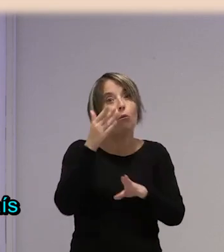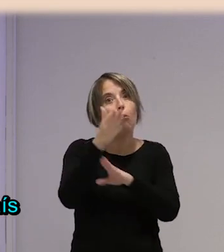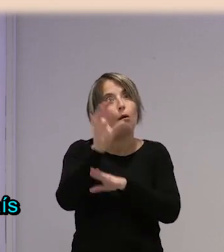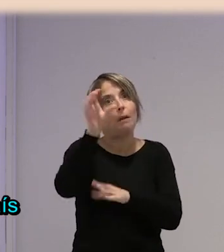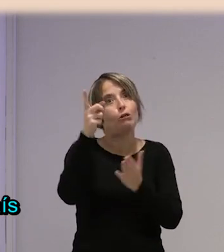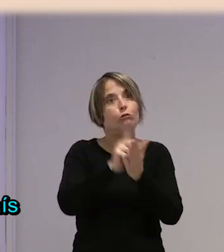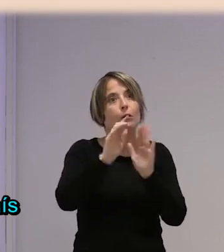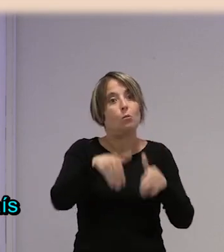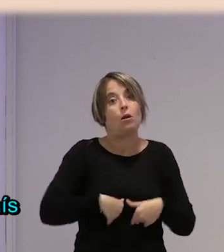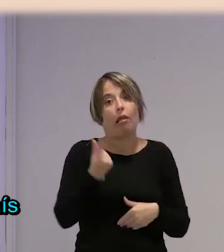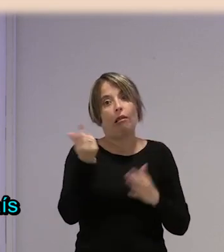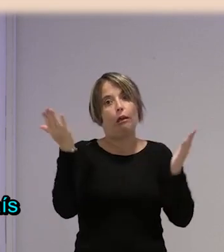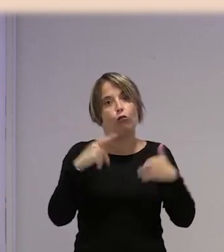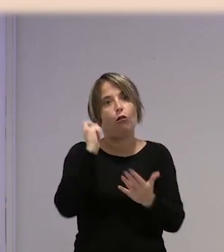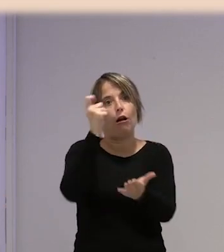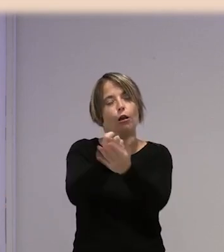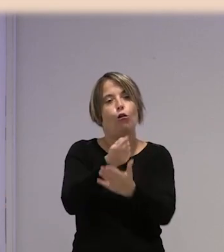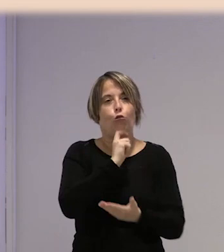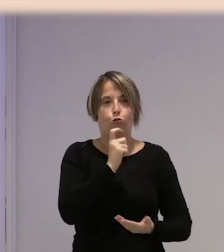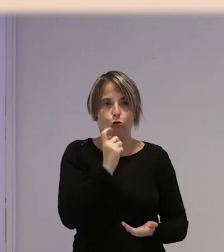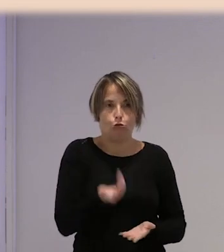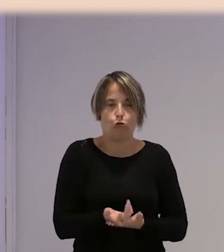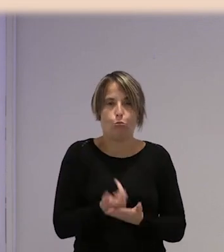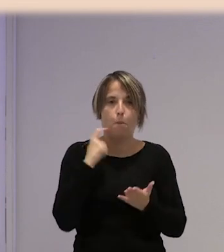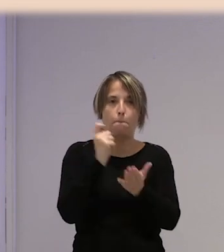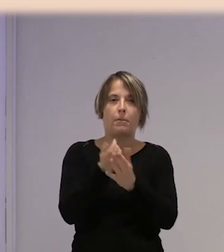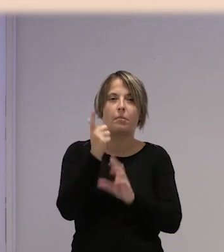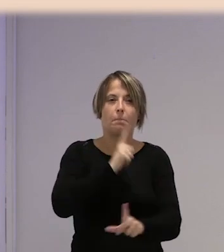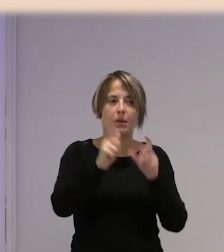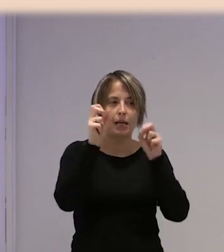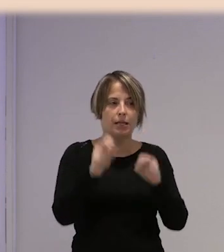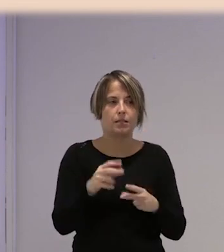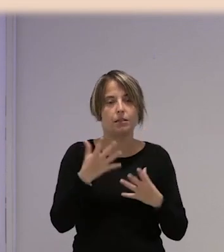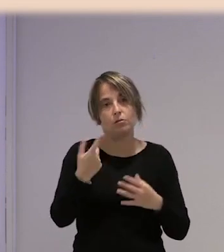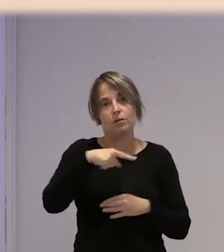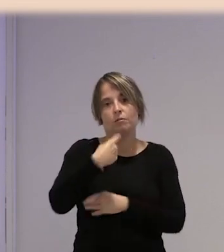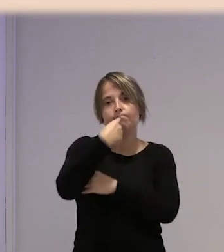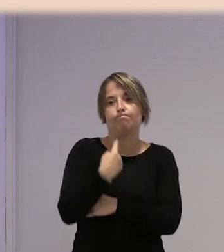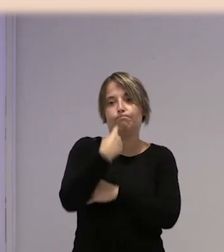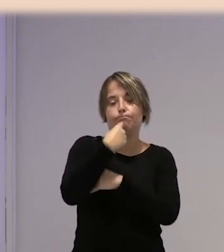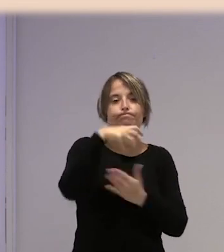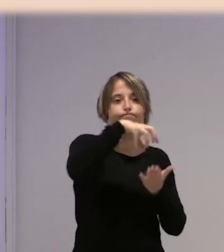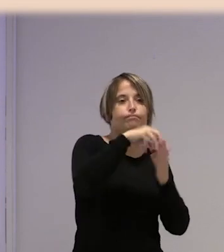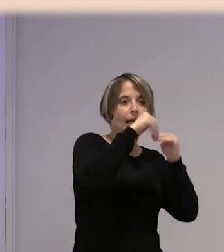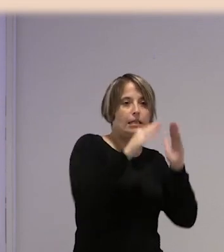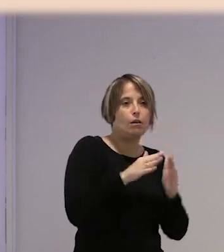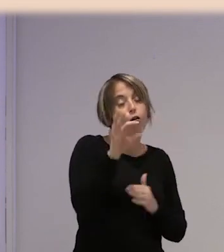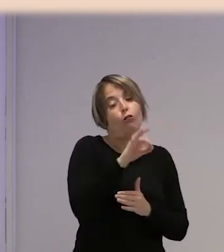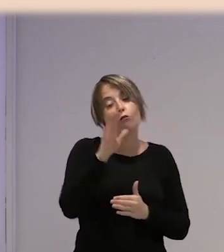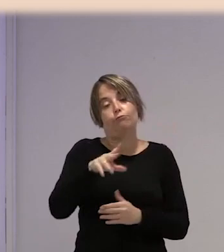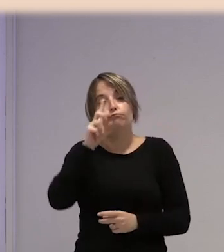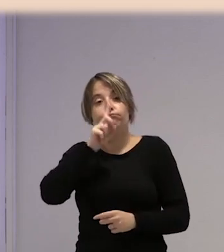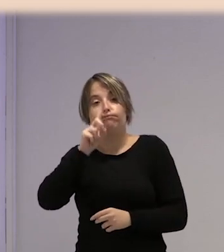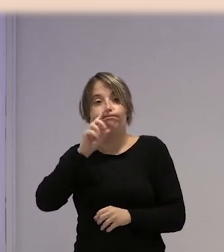su país sin tener el dinero que haya pedido, sin poder pagar el viaje? Pues, se ven obligadas o a a vivir las chabolas o termina